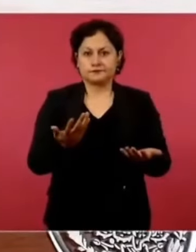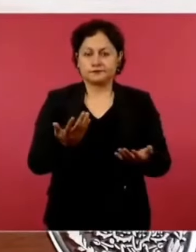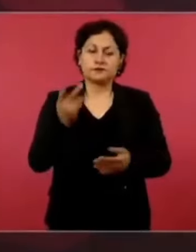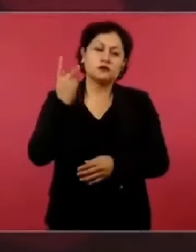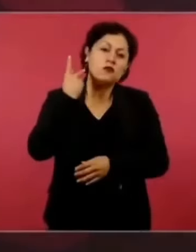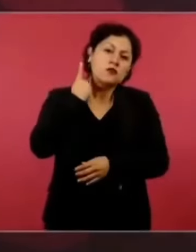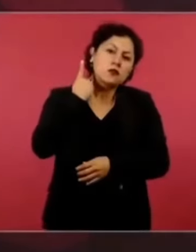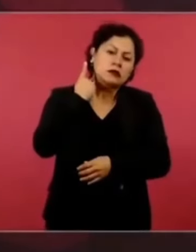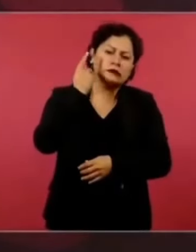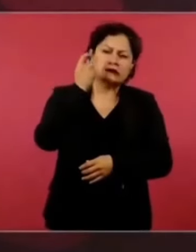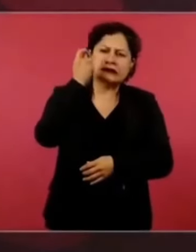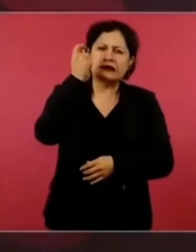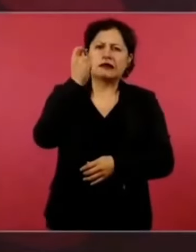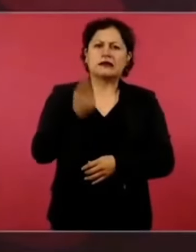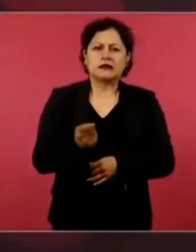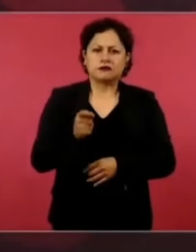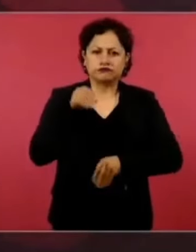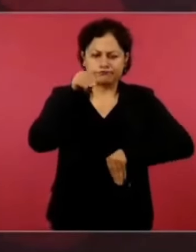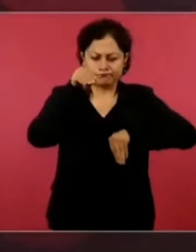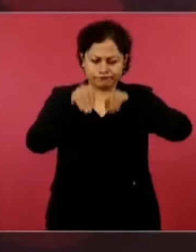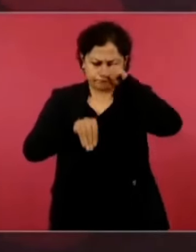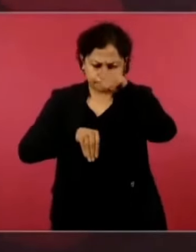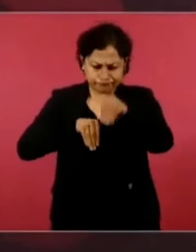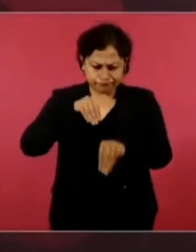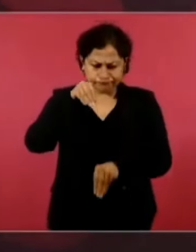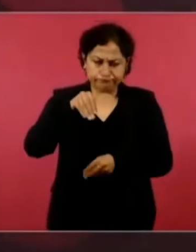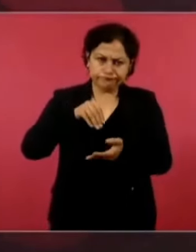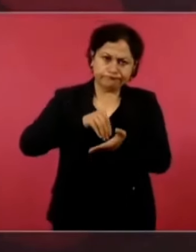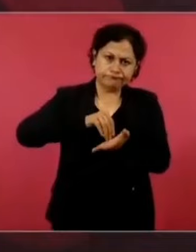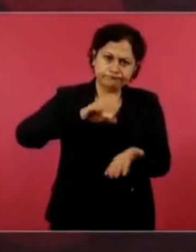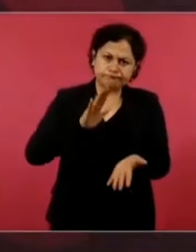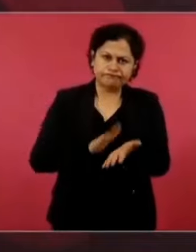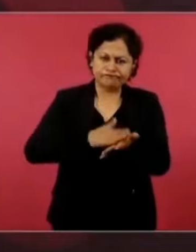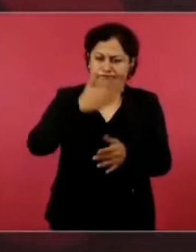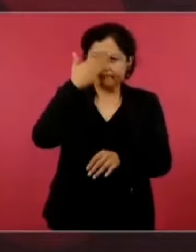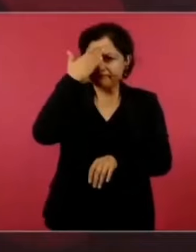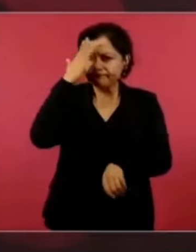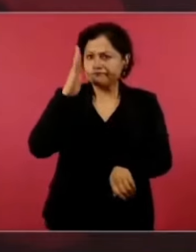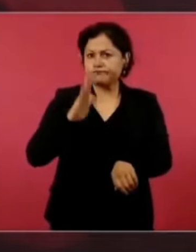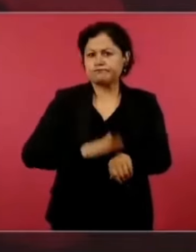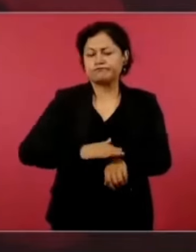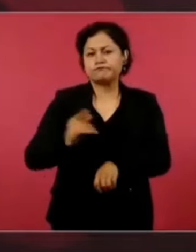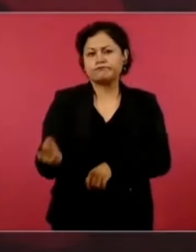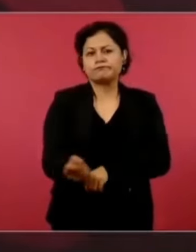y es